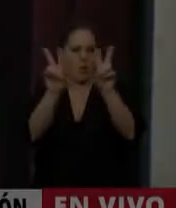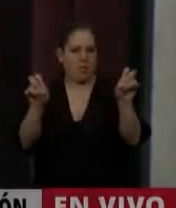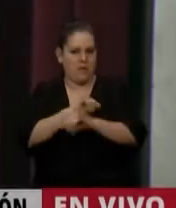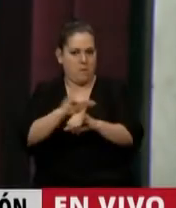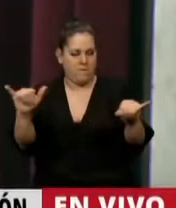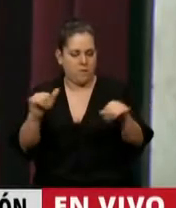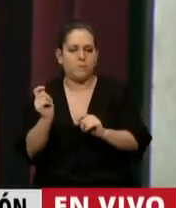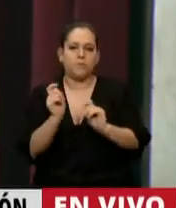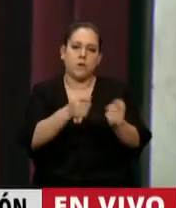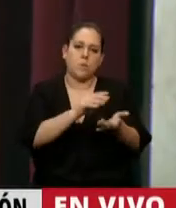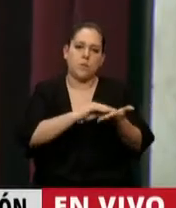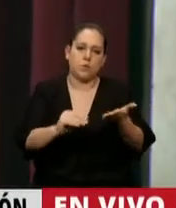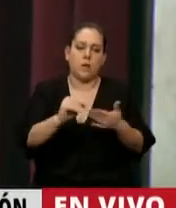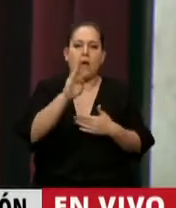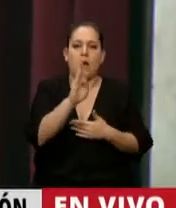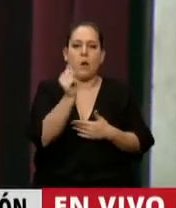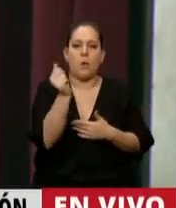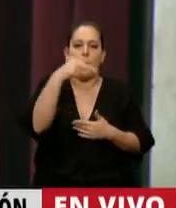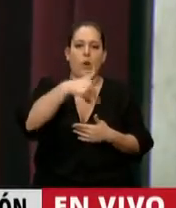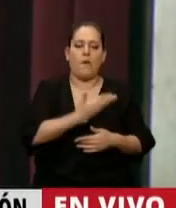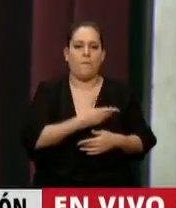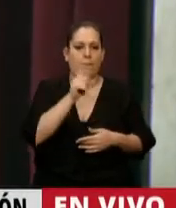Tiene la palabra la diputada Karina Banfi.